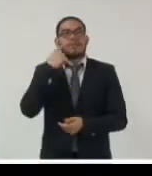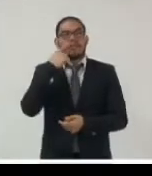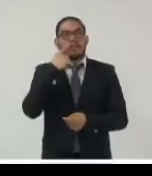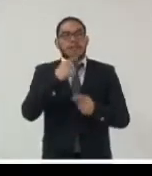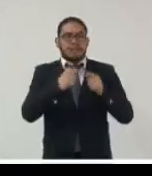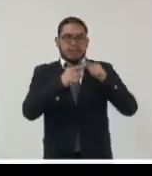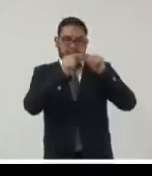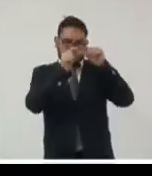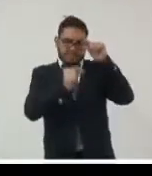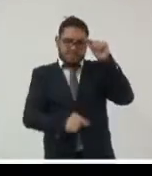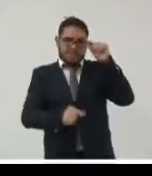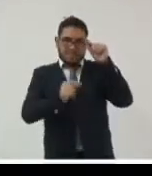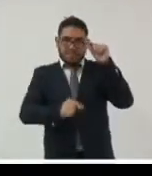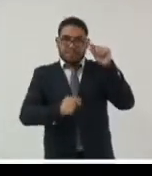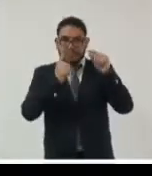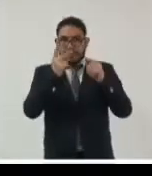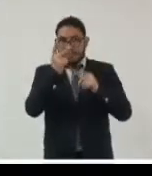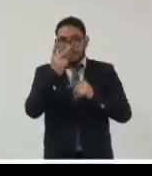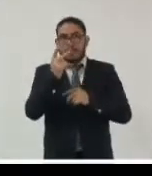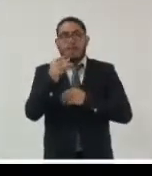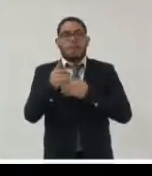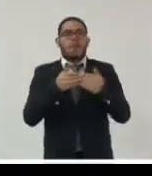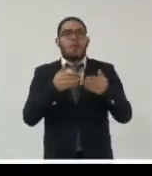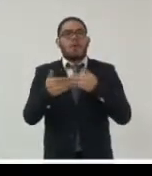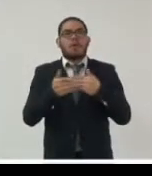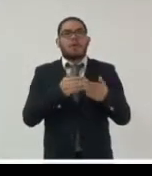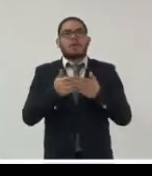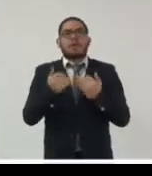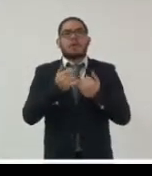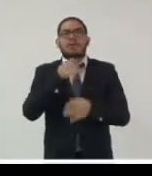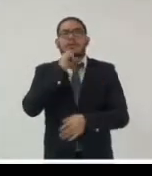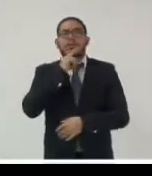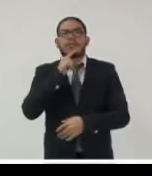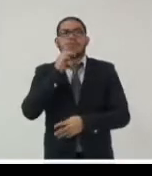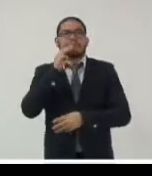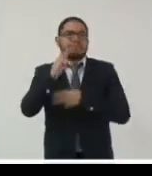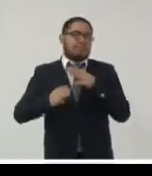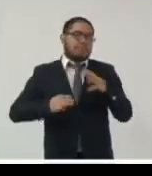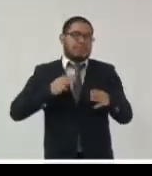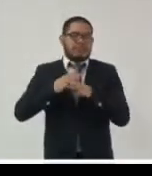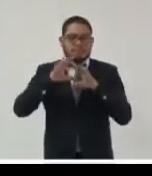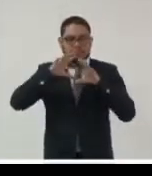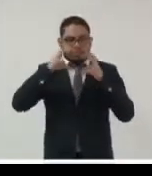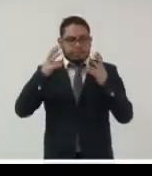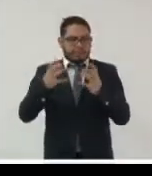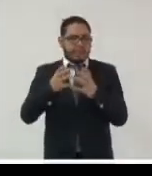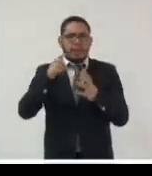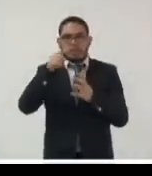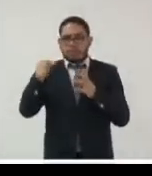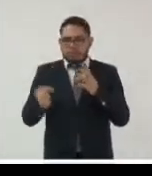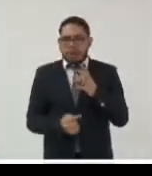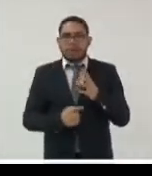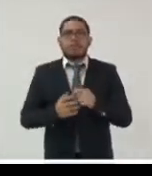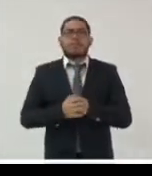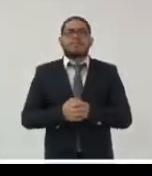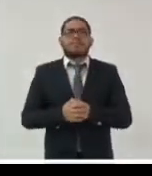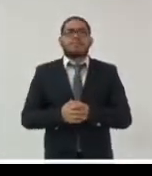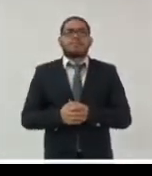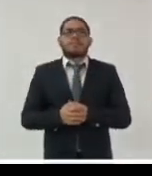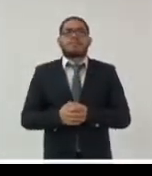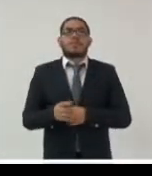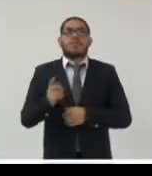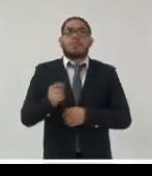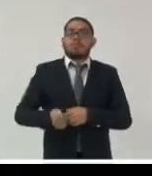que los modelos de requisitos en el mundo todo han empezado cuando cuando el